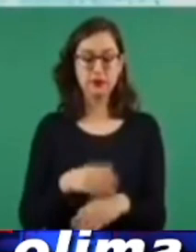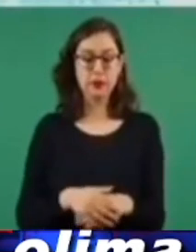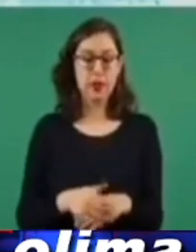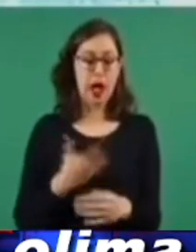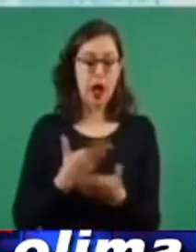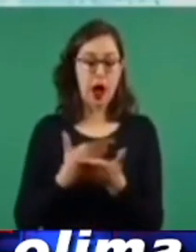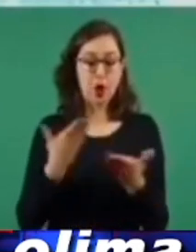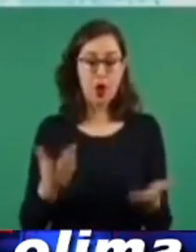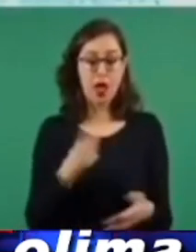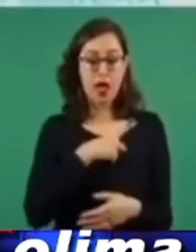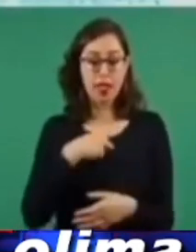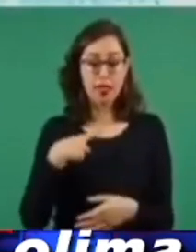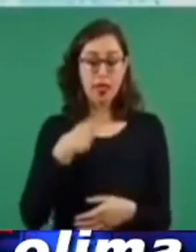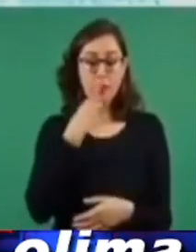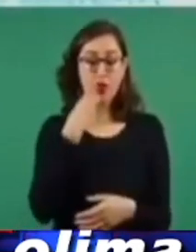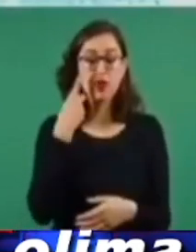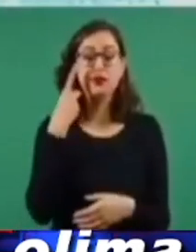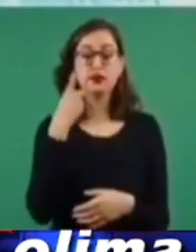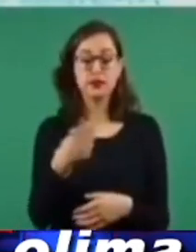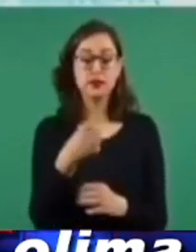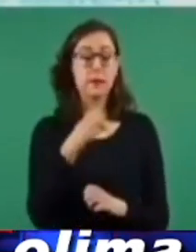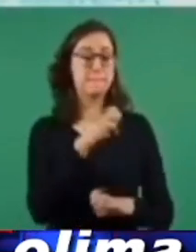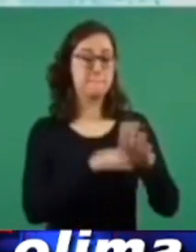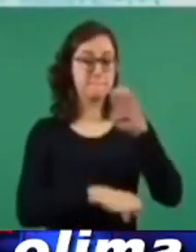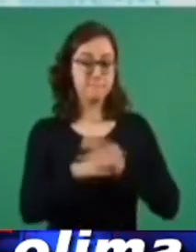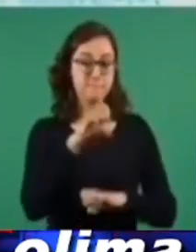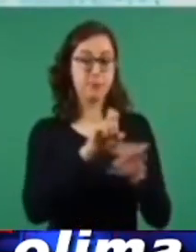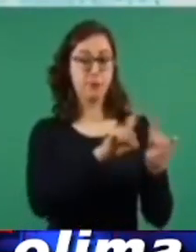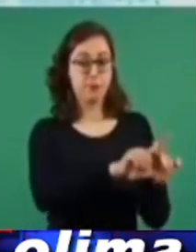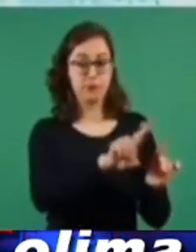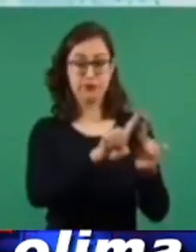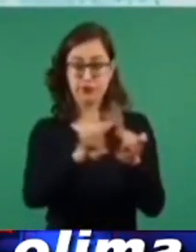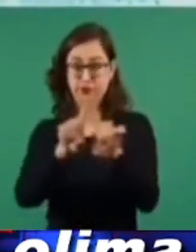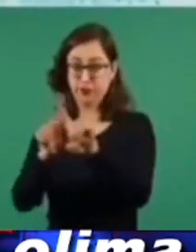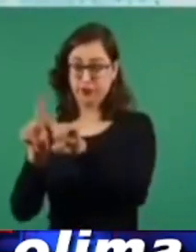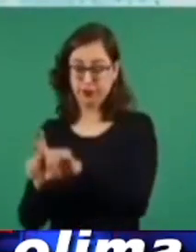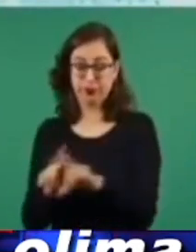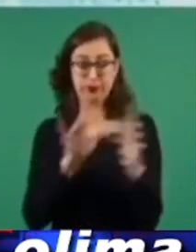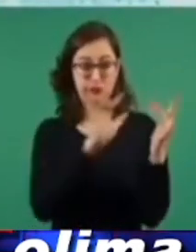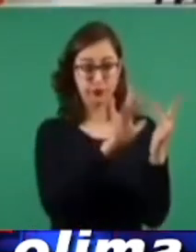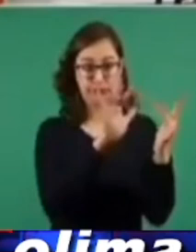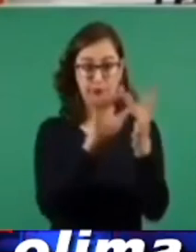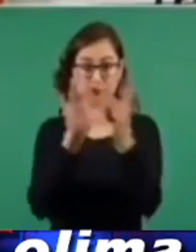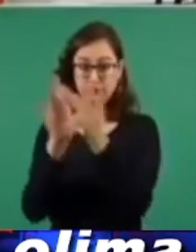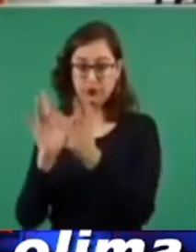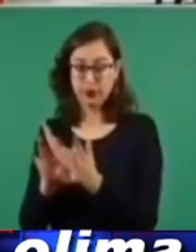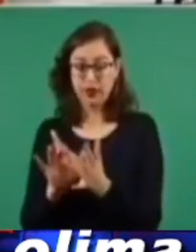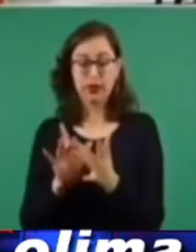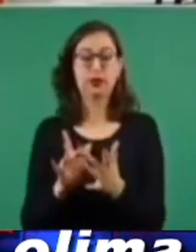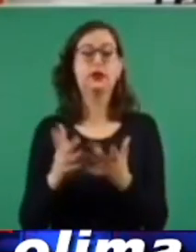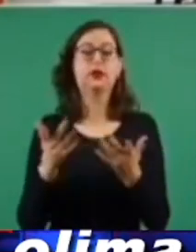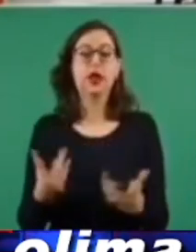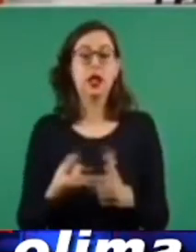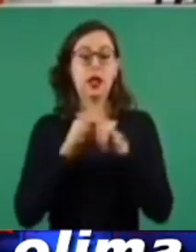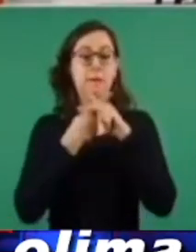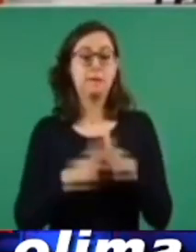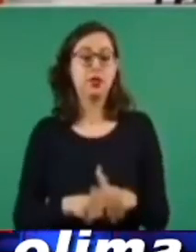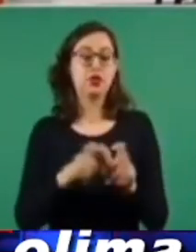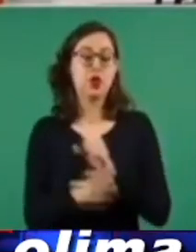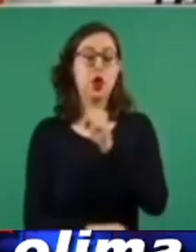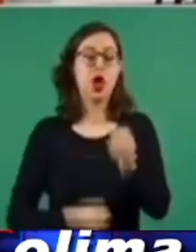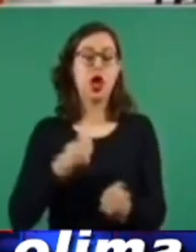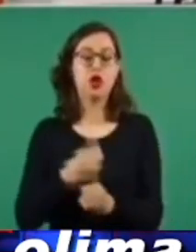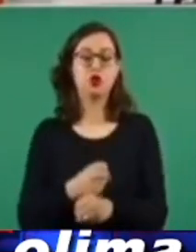las contrataciones con las series de empresas vinculadas con Grupo Tecbul y con Balam Seguridad Privada se remontan en México al año